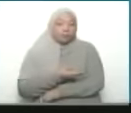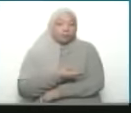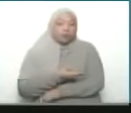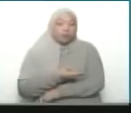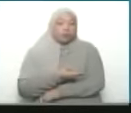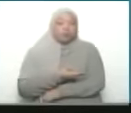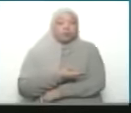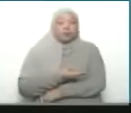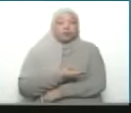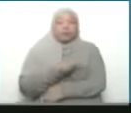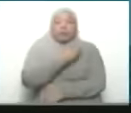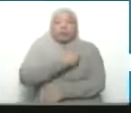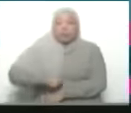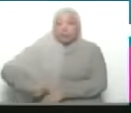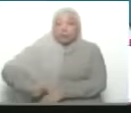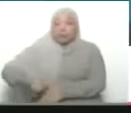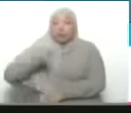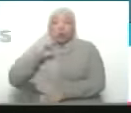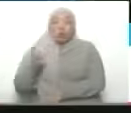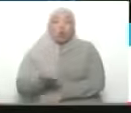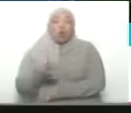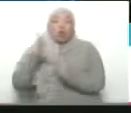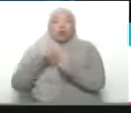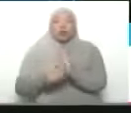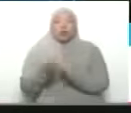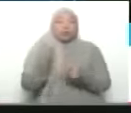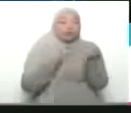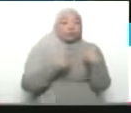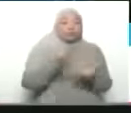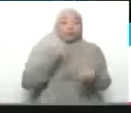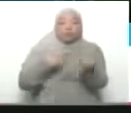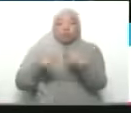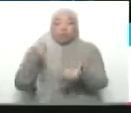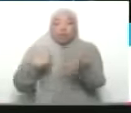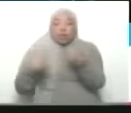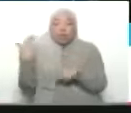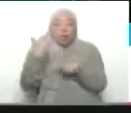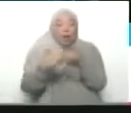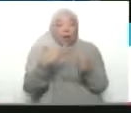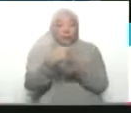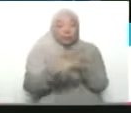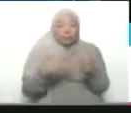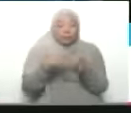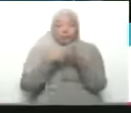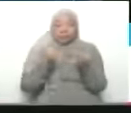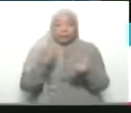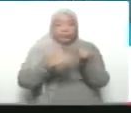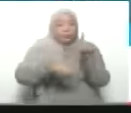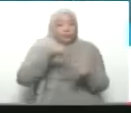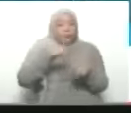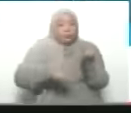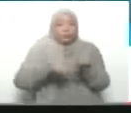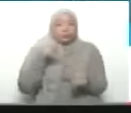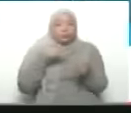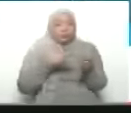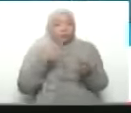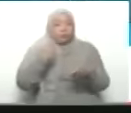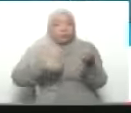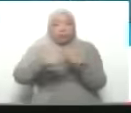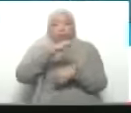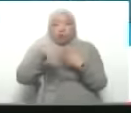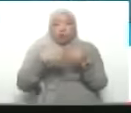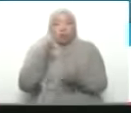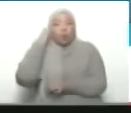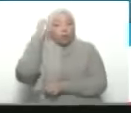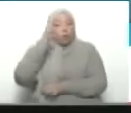desde Zelensky para abajo todos están en negocios vendiendo armas de todo tipo y esas armas están circulando